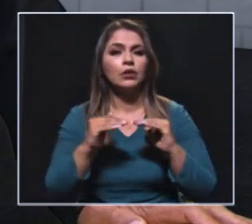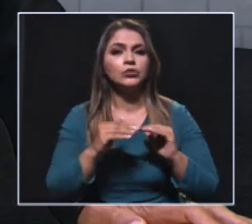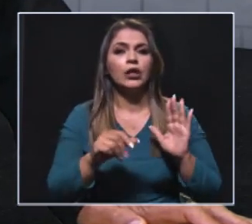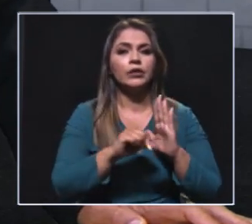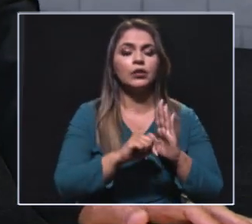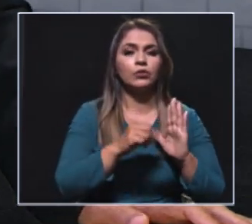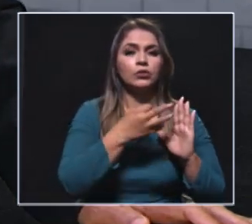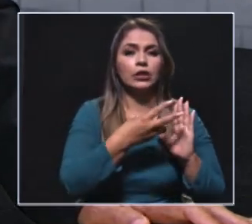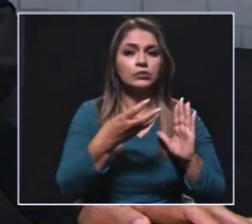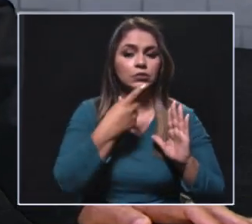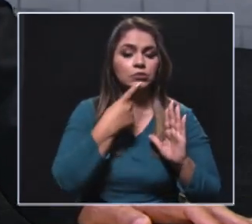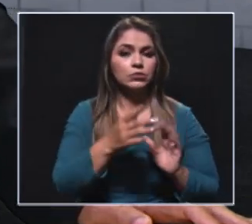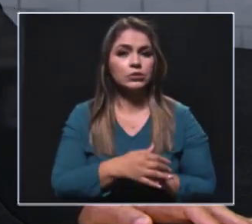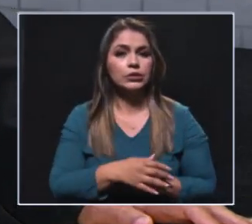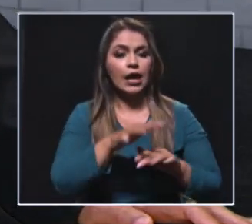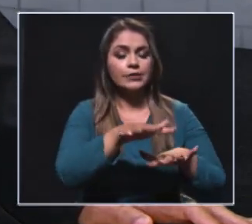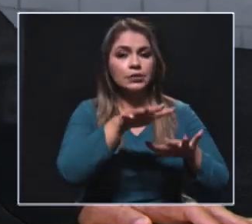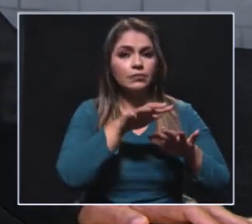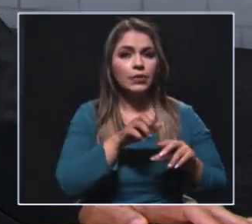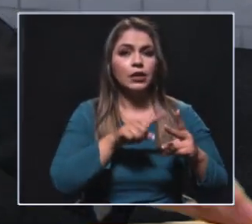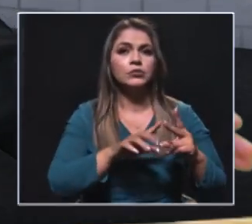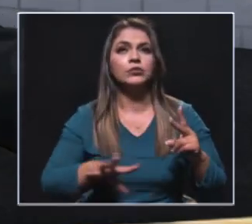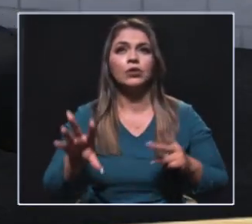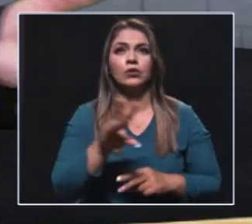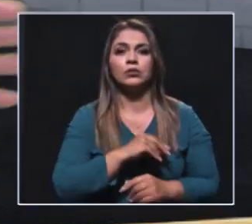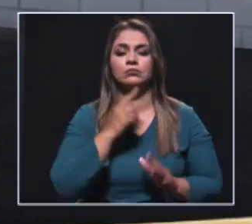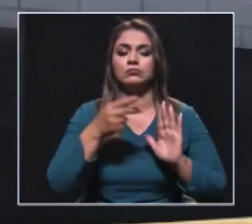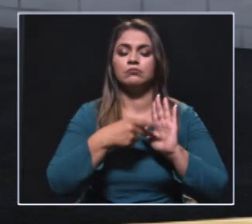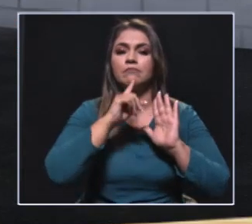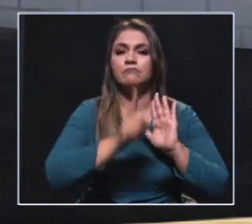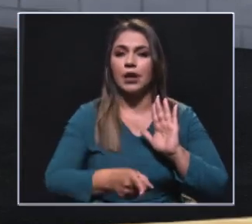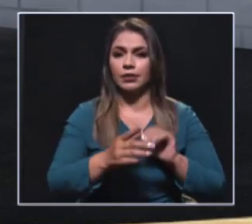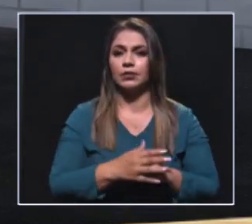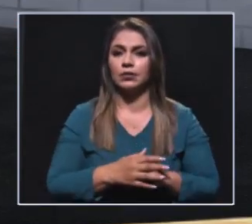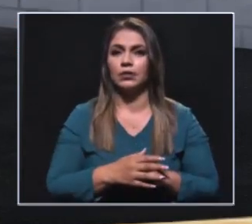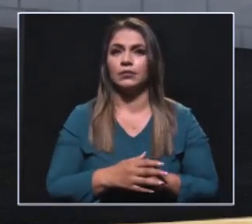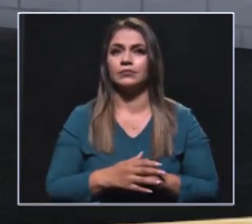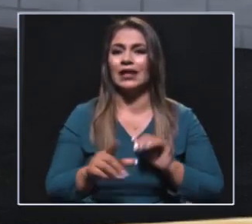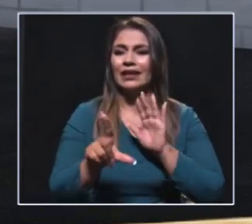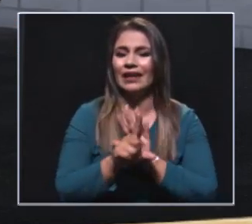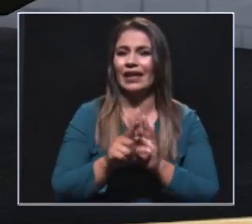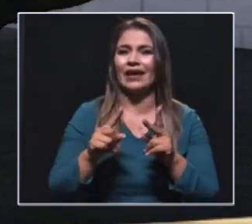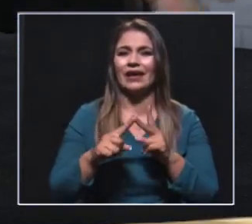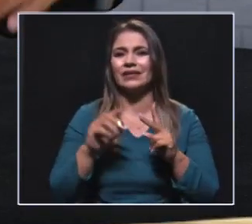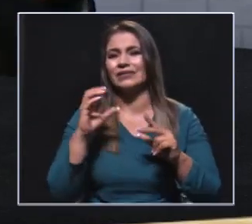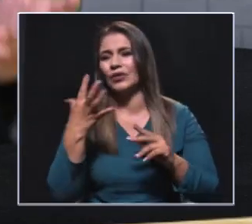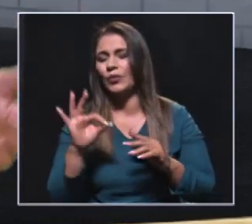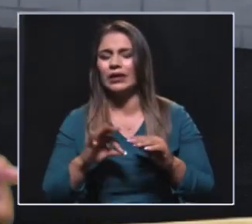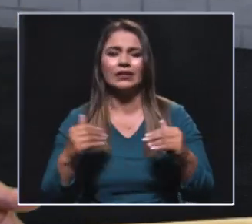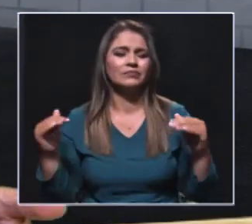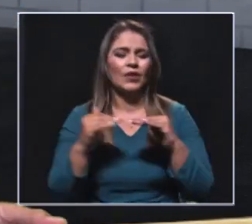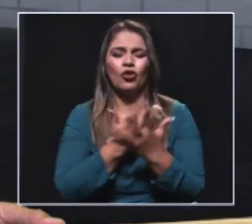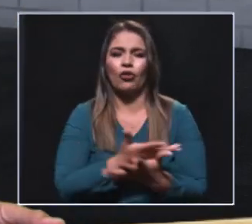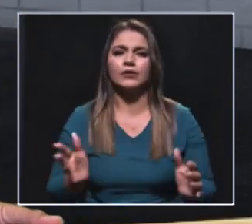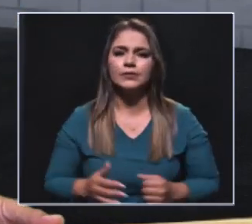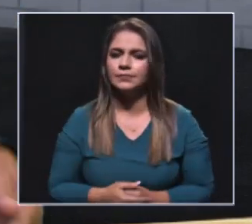300 de la Constitución dice que las asambleas departamentales deben expedir ordenanzas, y lo que fue la ley de cuotas, una cantidad